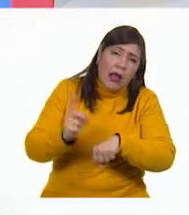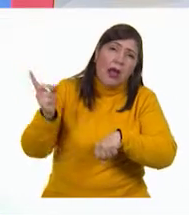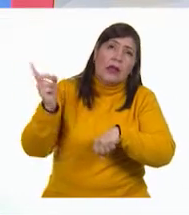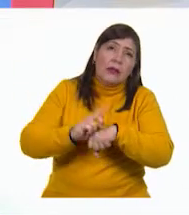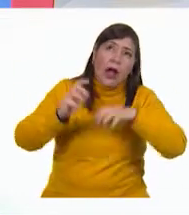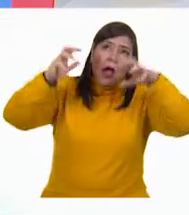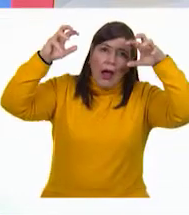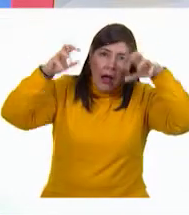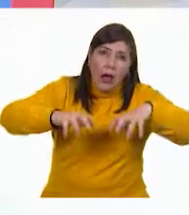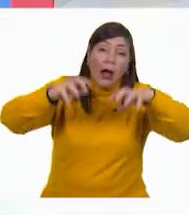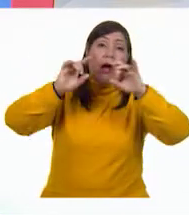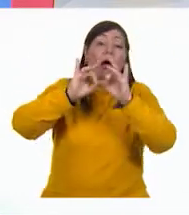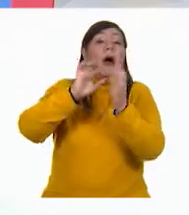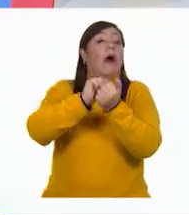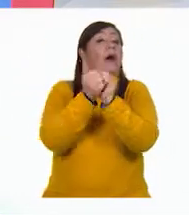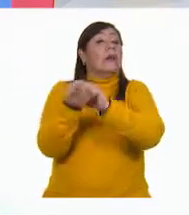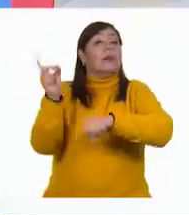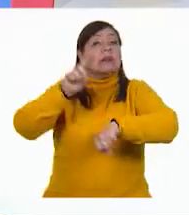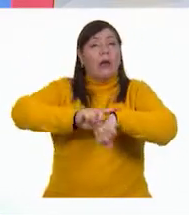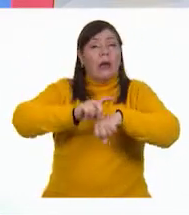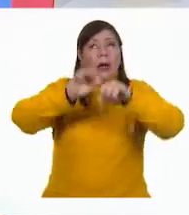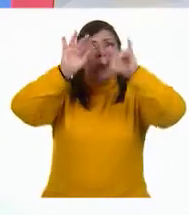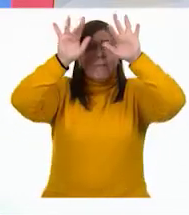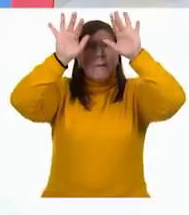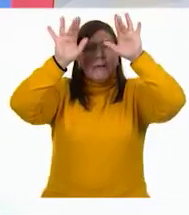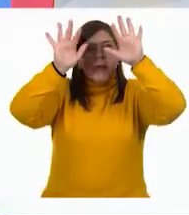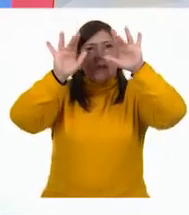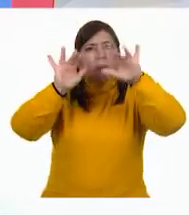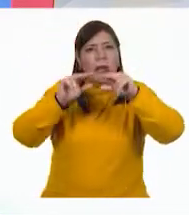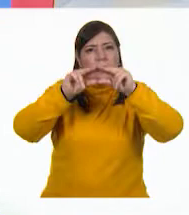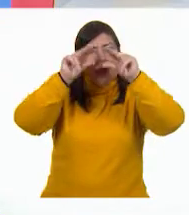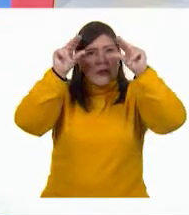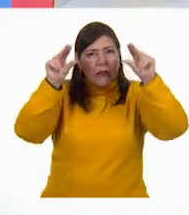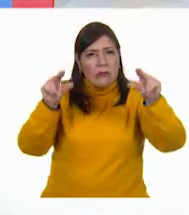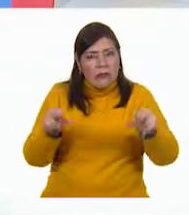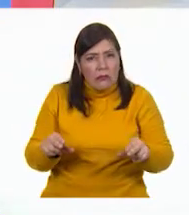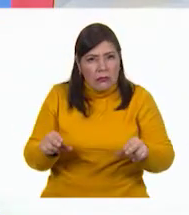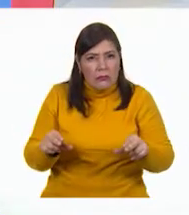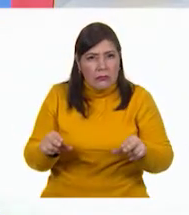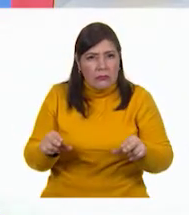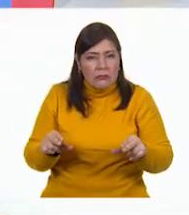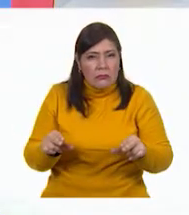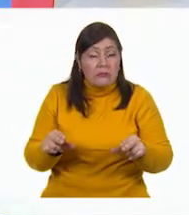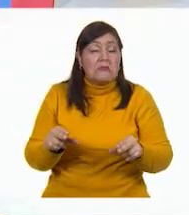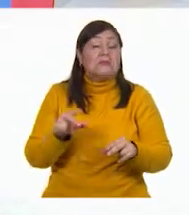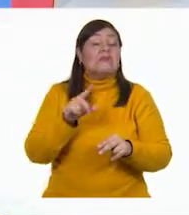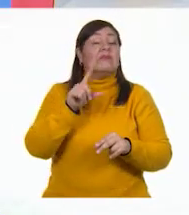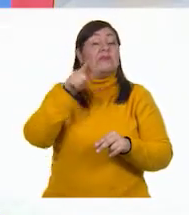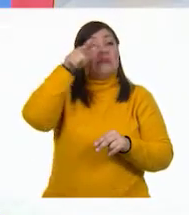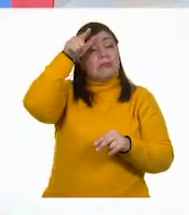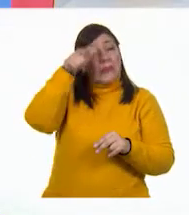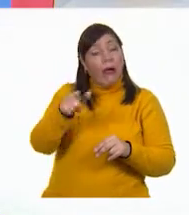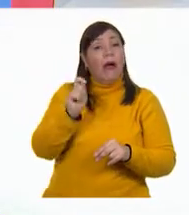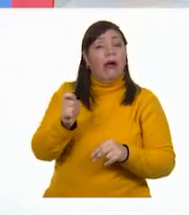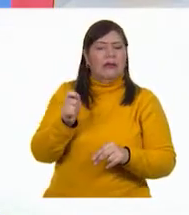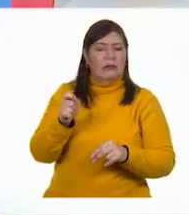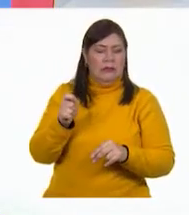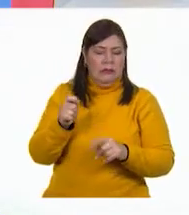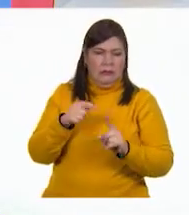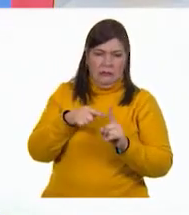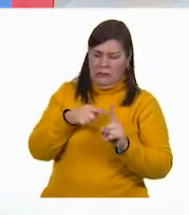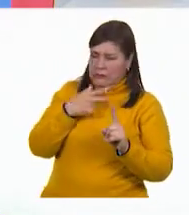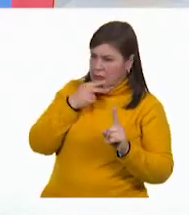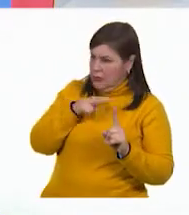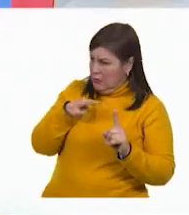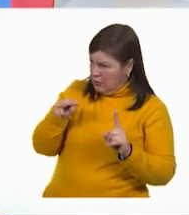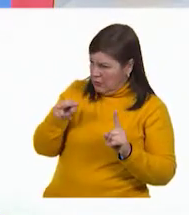nevó. Ese día, él se sorprendió de verla